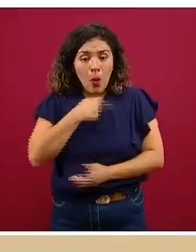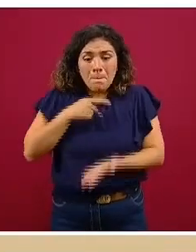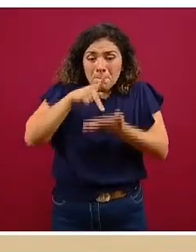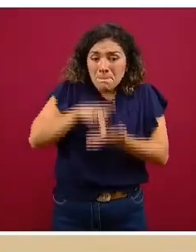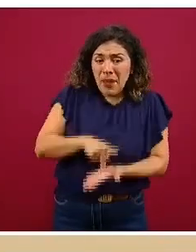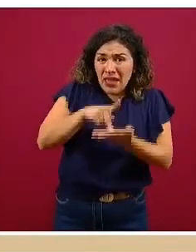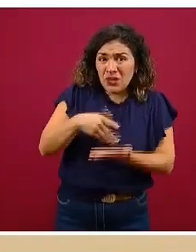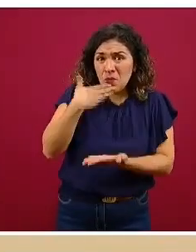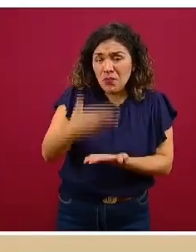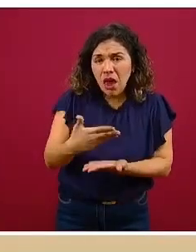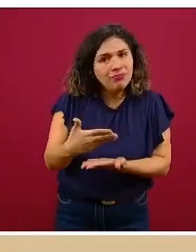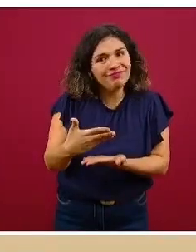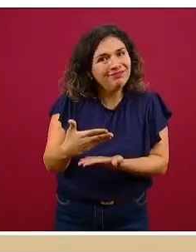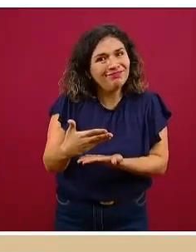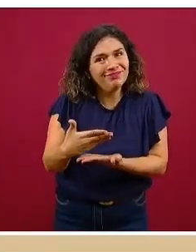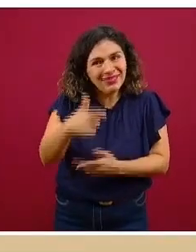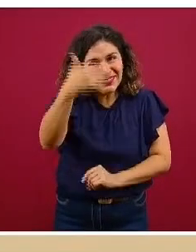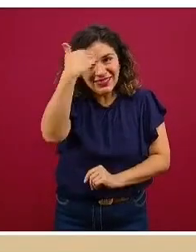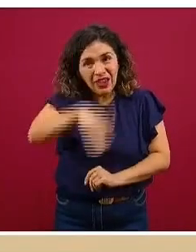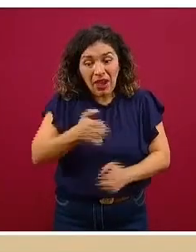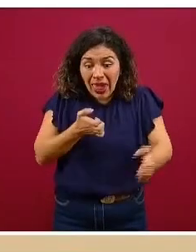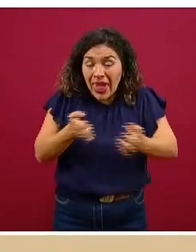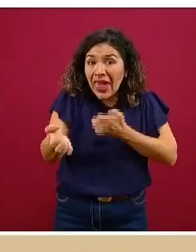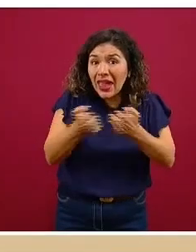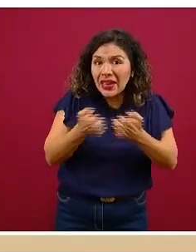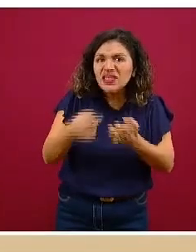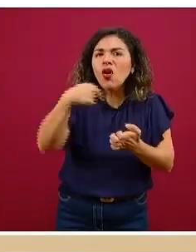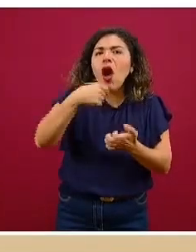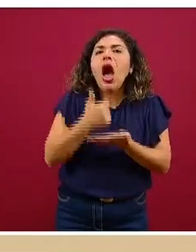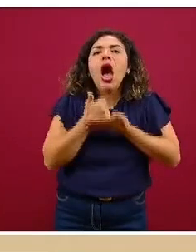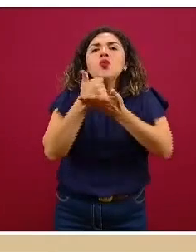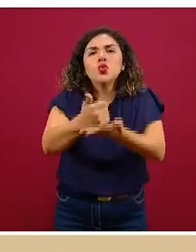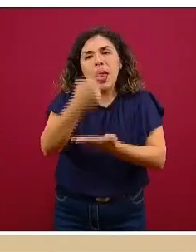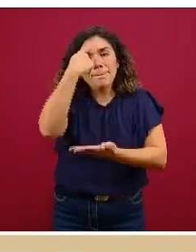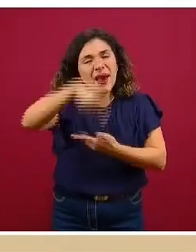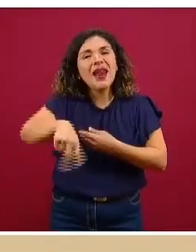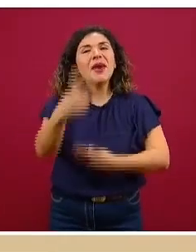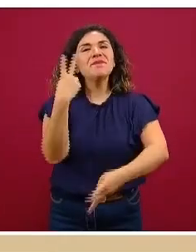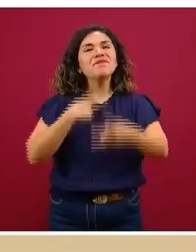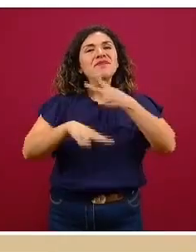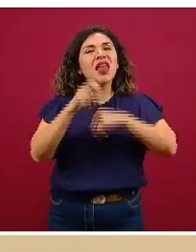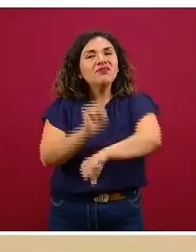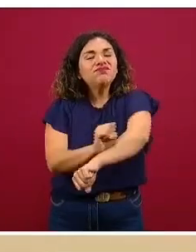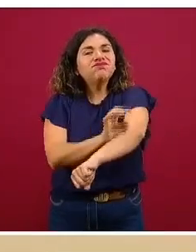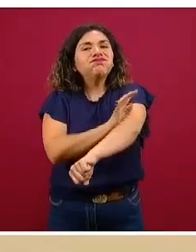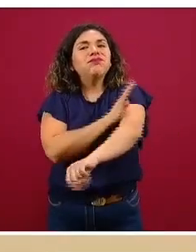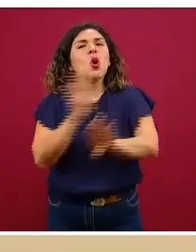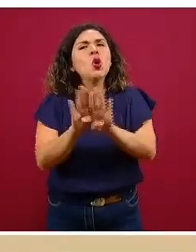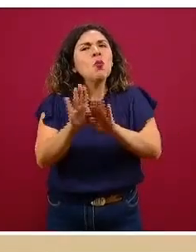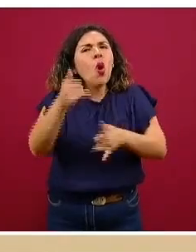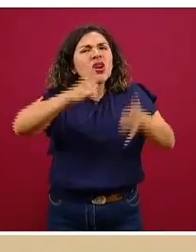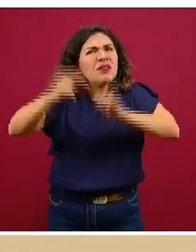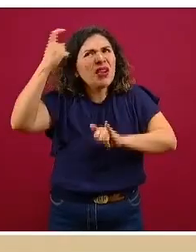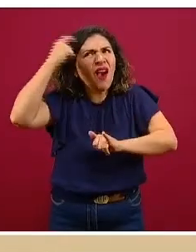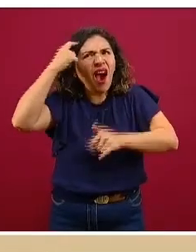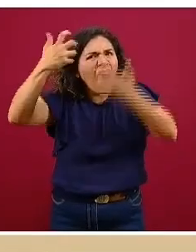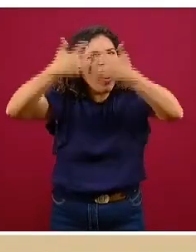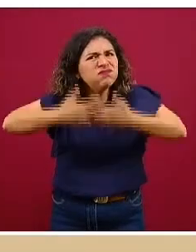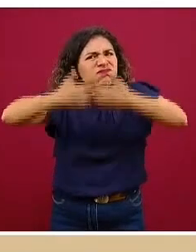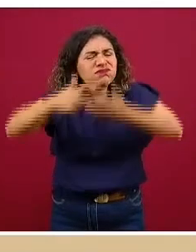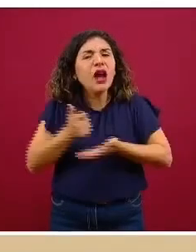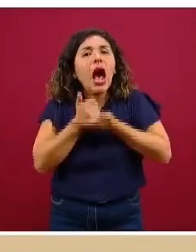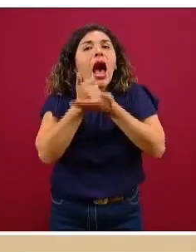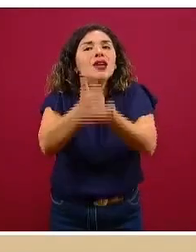peso, sin embargo, porque ya sabemos que el ejercicio lo que hace también es que genera, digamos que ciertos químicos que a nivel cerebral